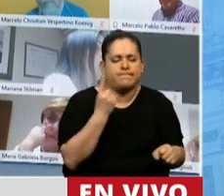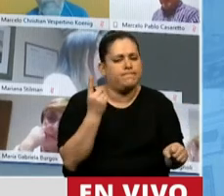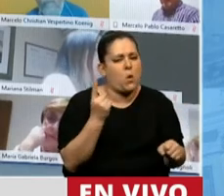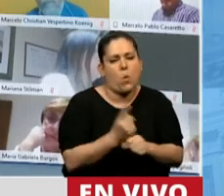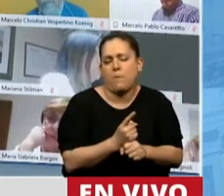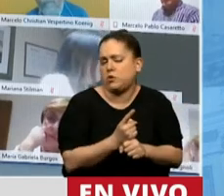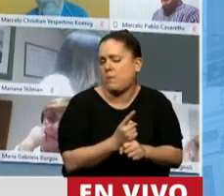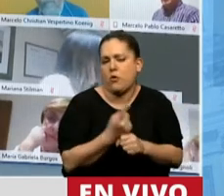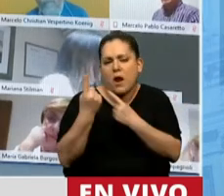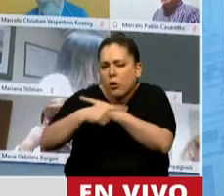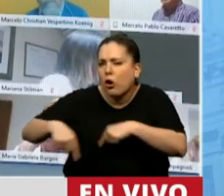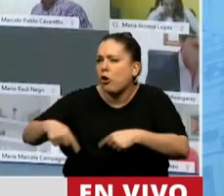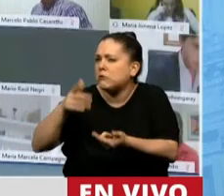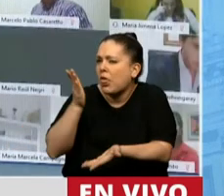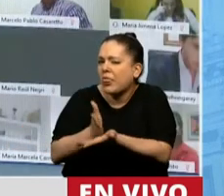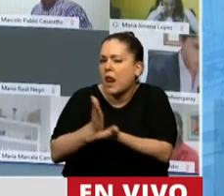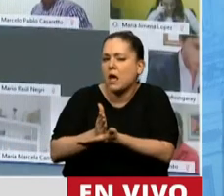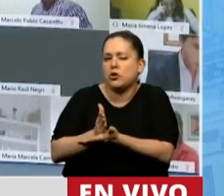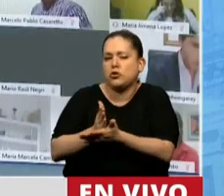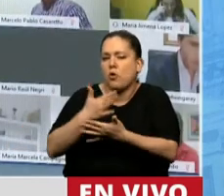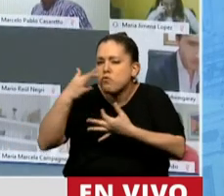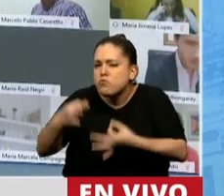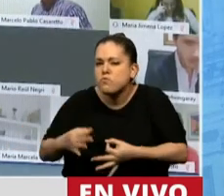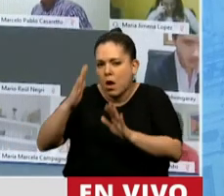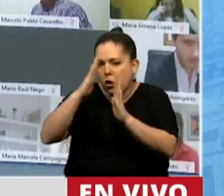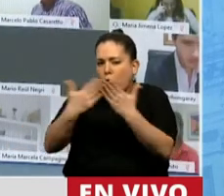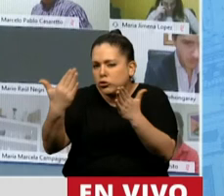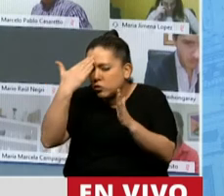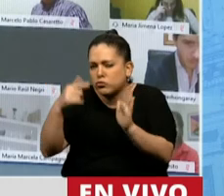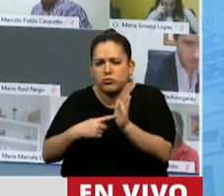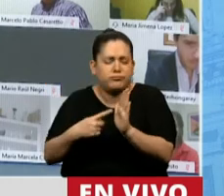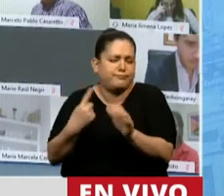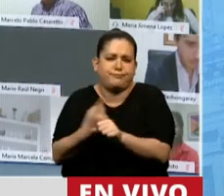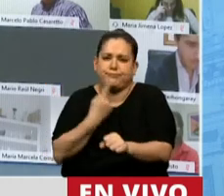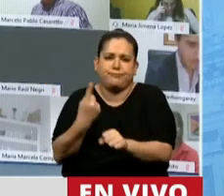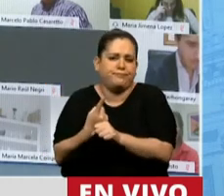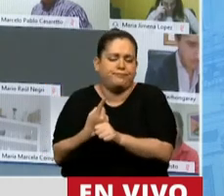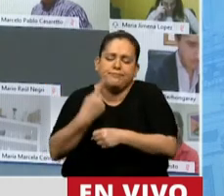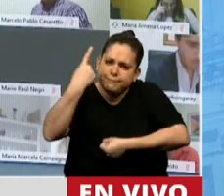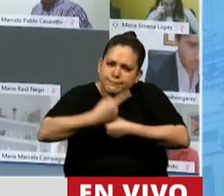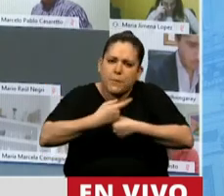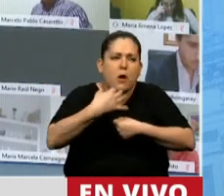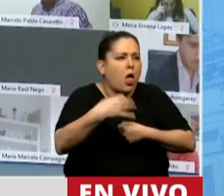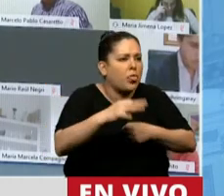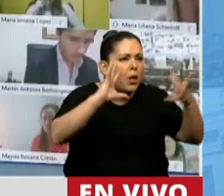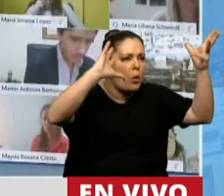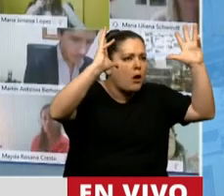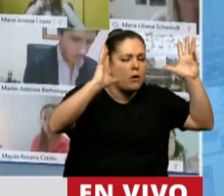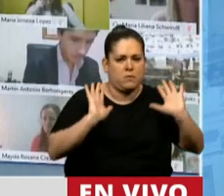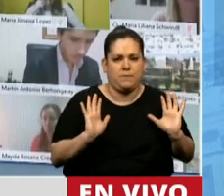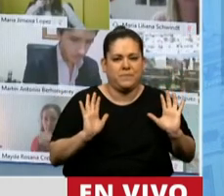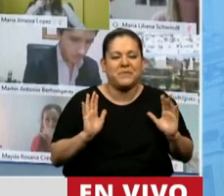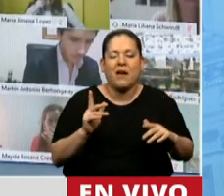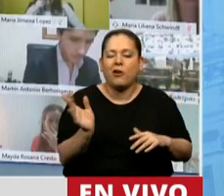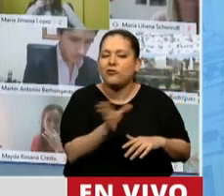algún momento el resto de nuestros derechos constitucionales y que en el futuro, que ya llegó, como recién